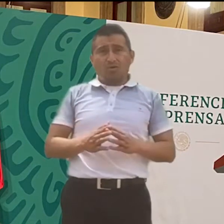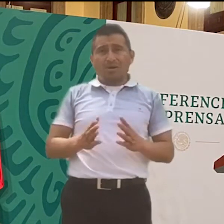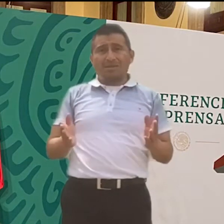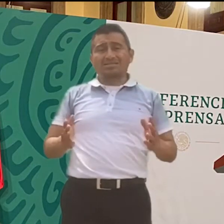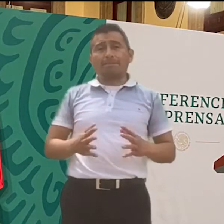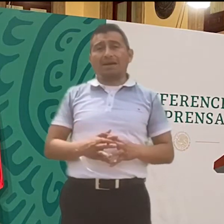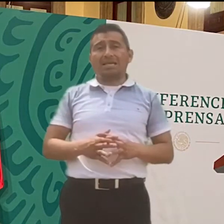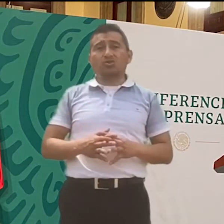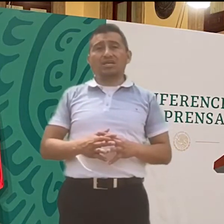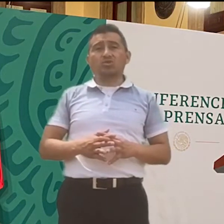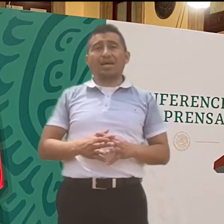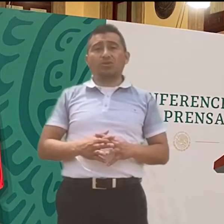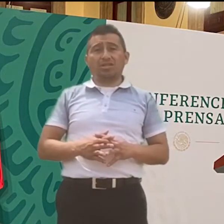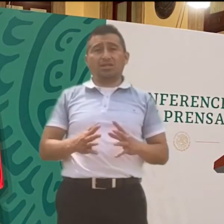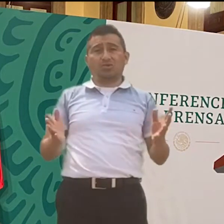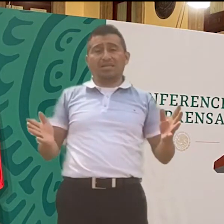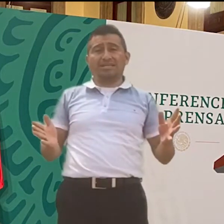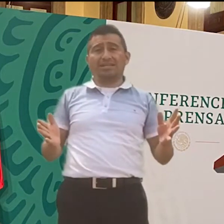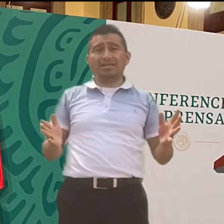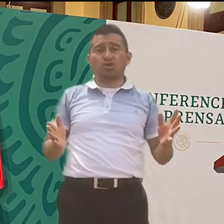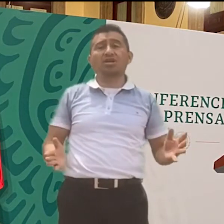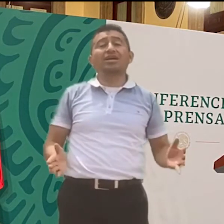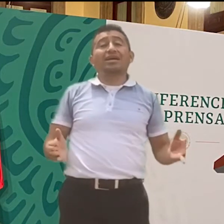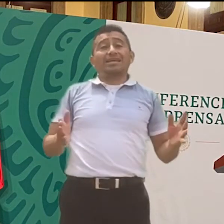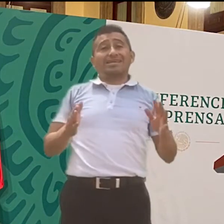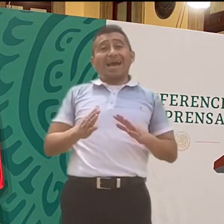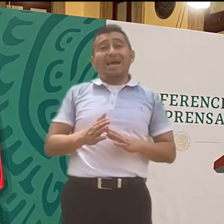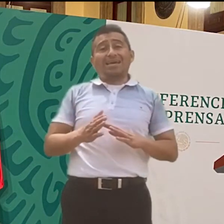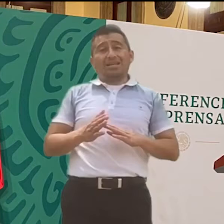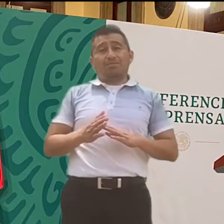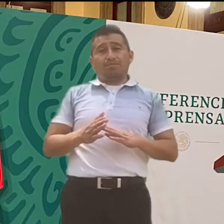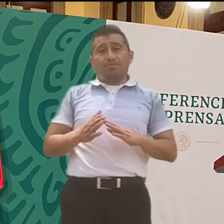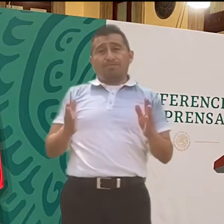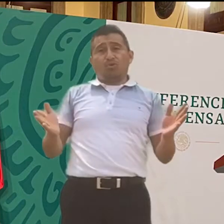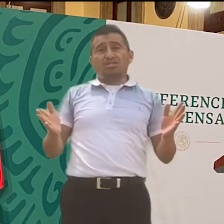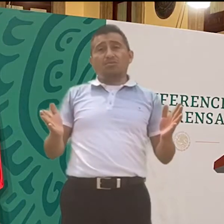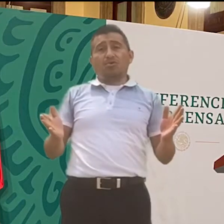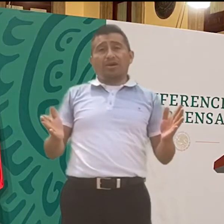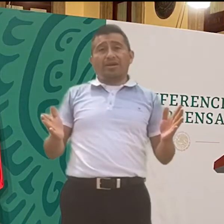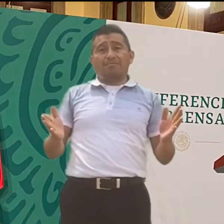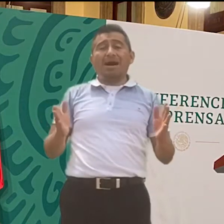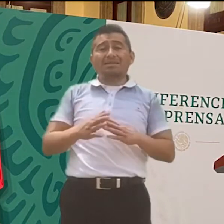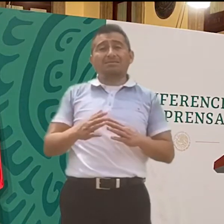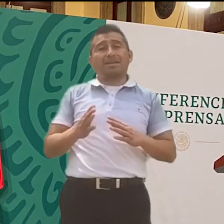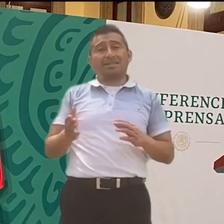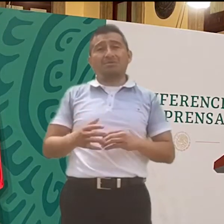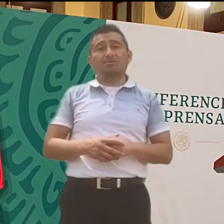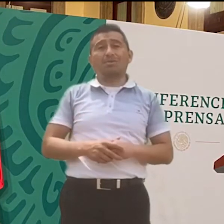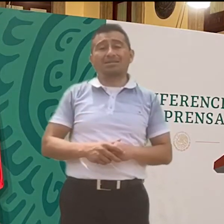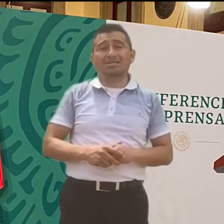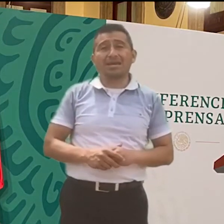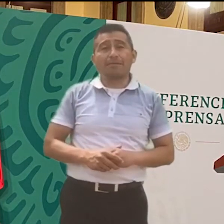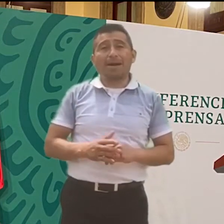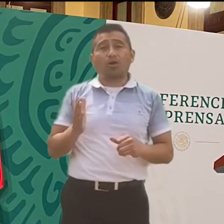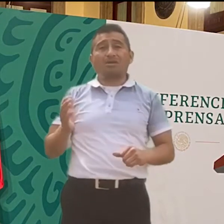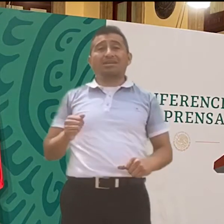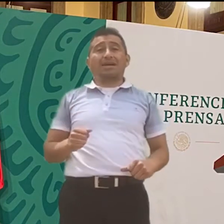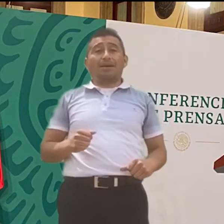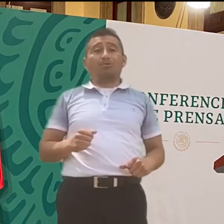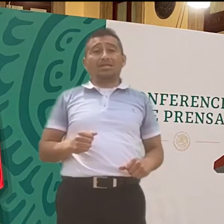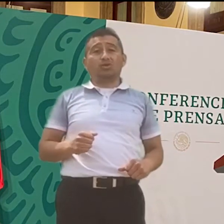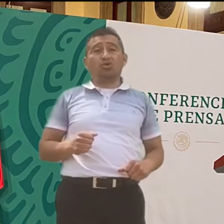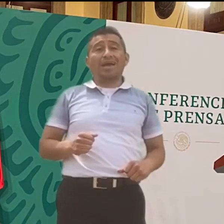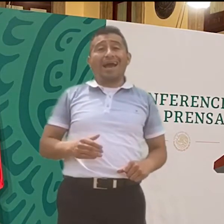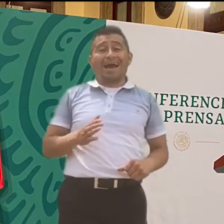y obviamente está Palacio Nacional, donde tiene su credencial de elector, ya el próximo martes, mañana mismo martes, va a